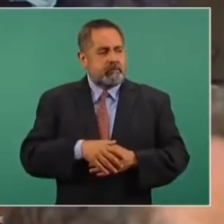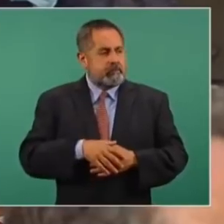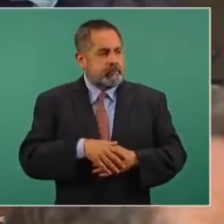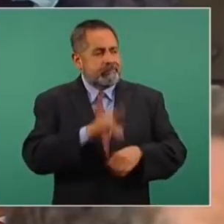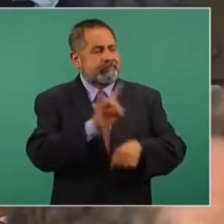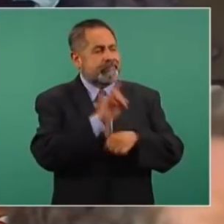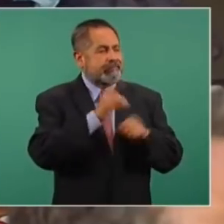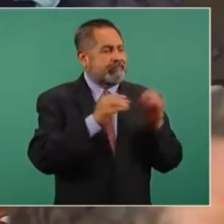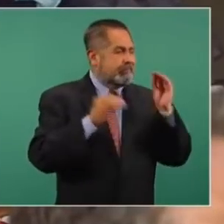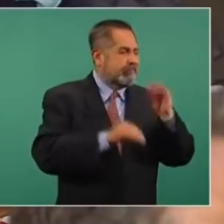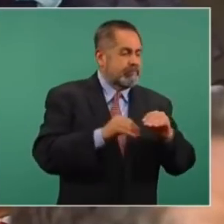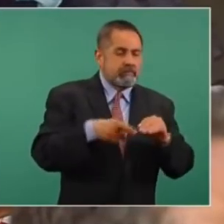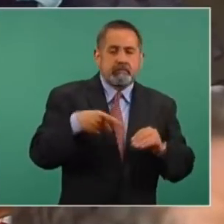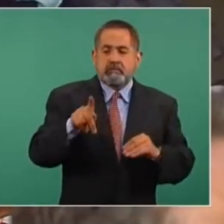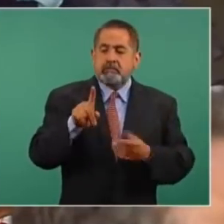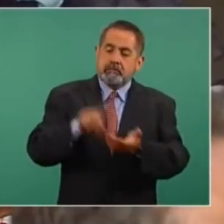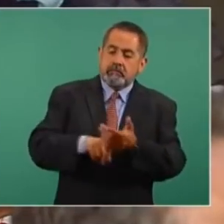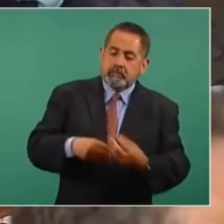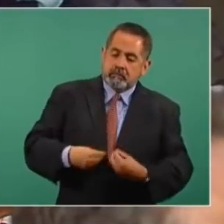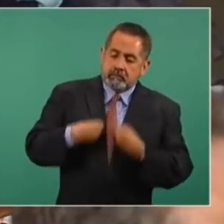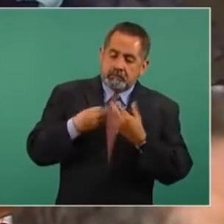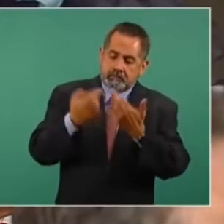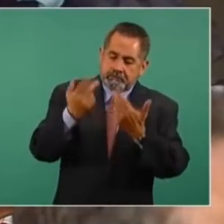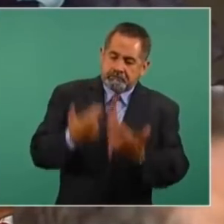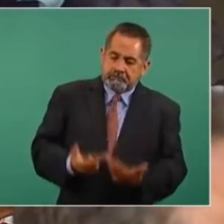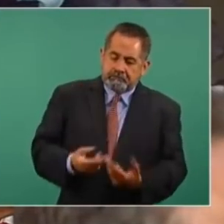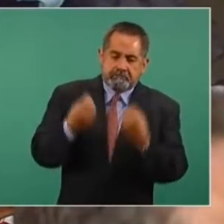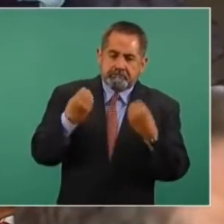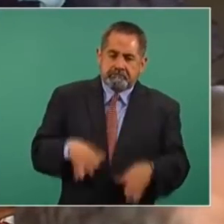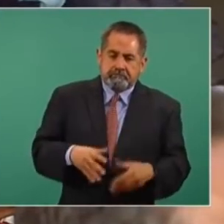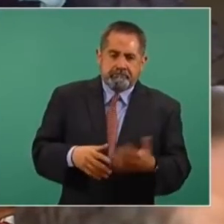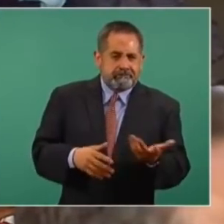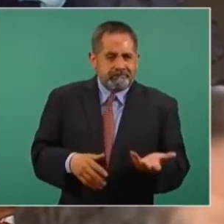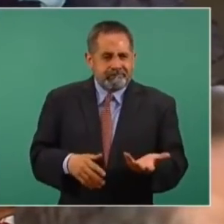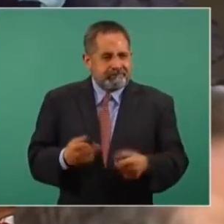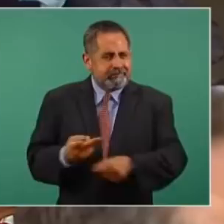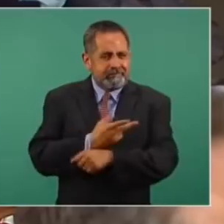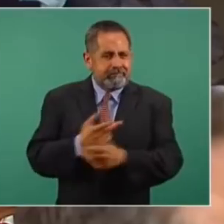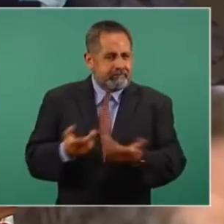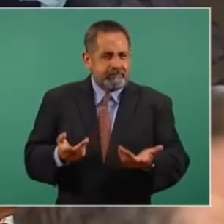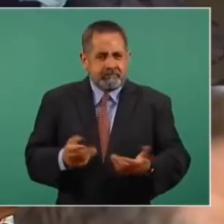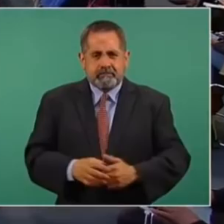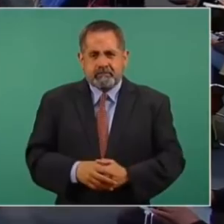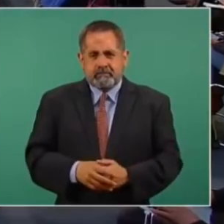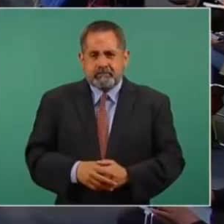vidas, ¿qué pasa?